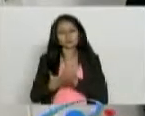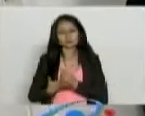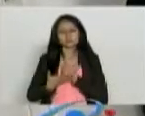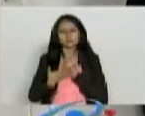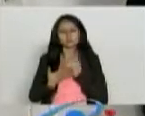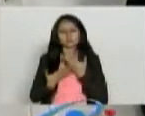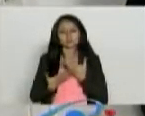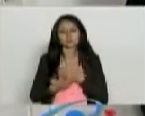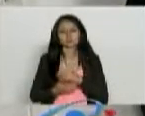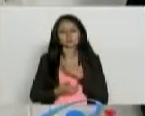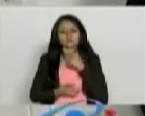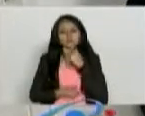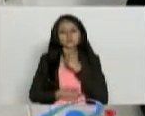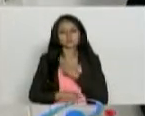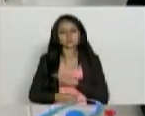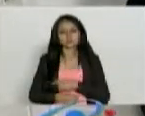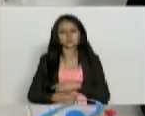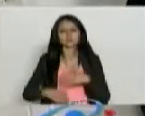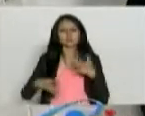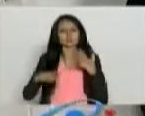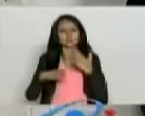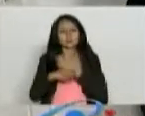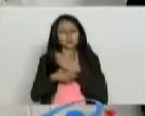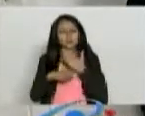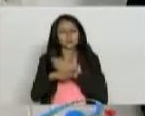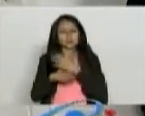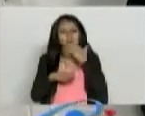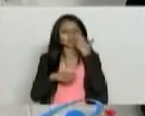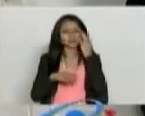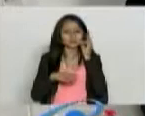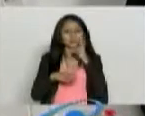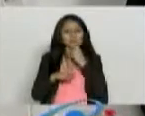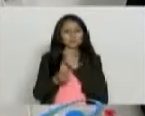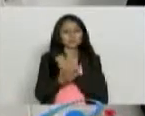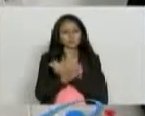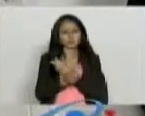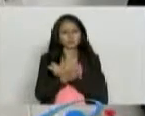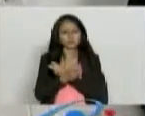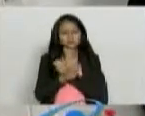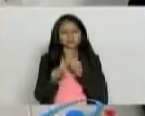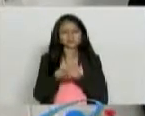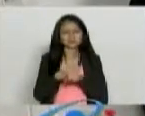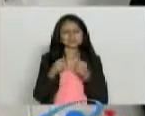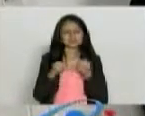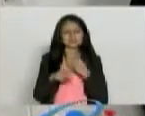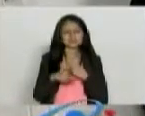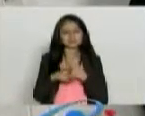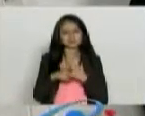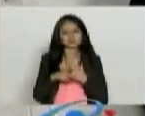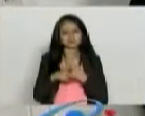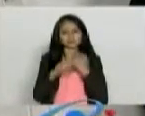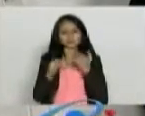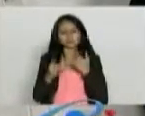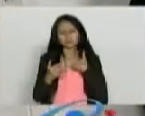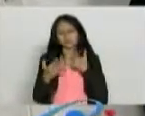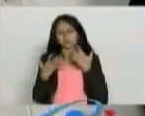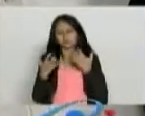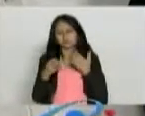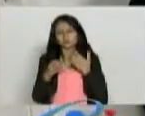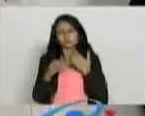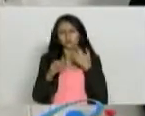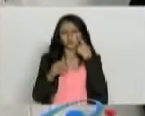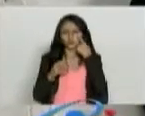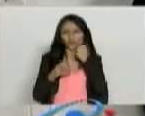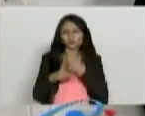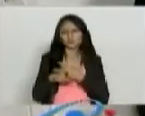Que es la segunda pregunta para los problemas de hueso. De osteoporosis. Y ahí, yo quiero que tengan mucho